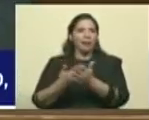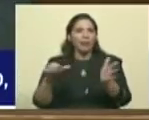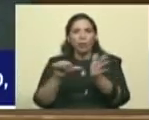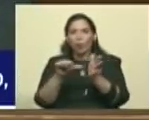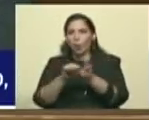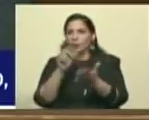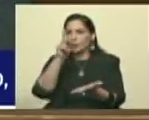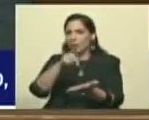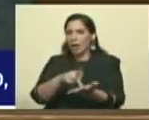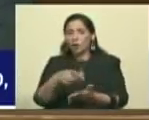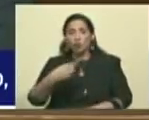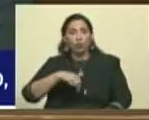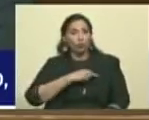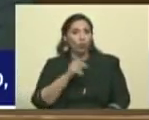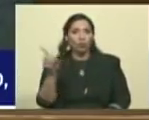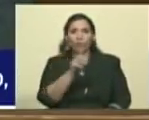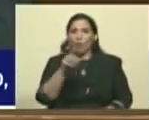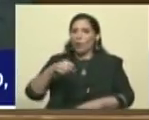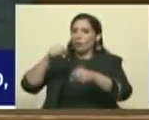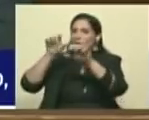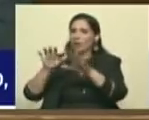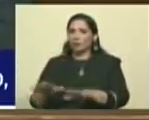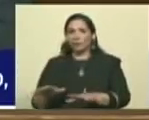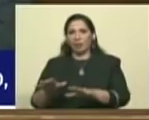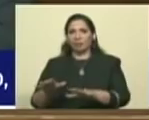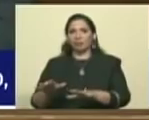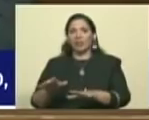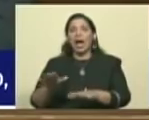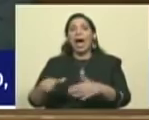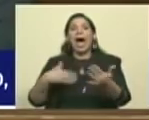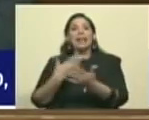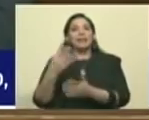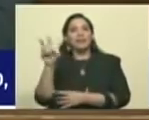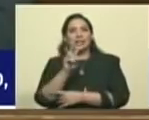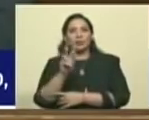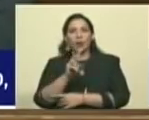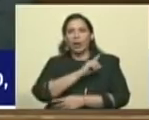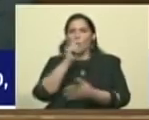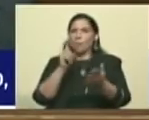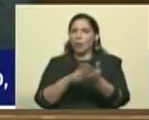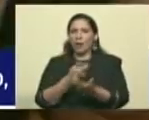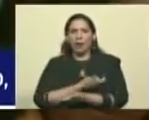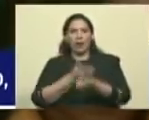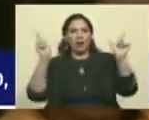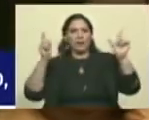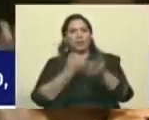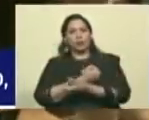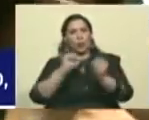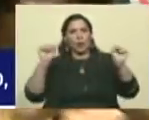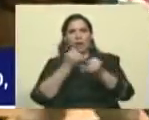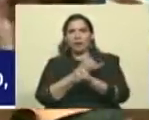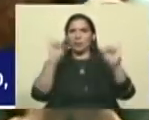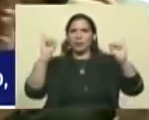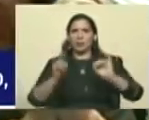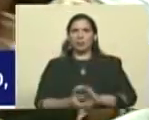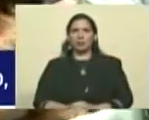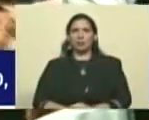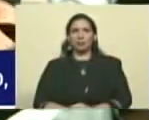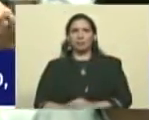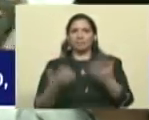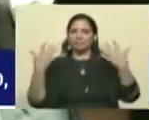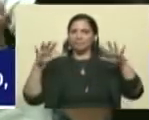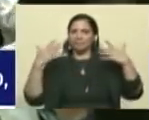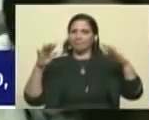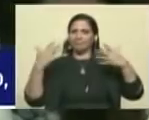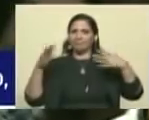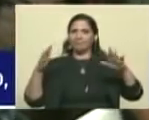Nosotros no vamos a descansar hasta que Venezuela sea absolutamente libre, soberana e independiente. Que